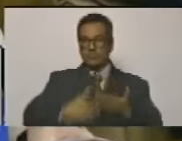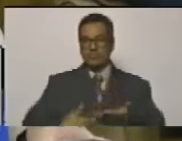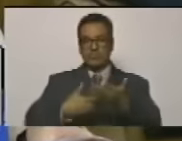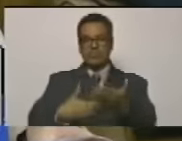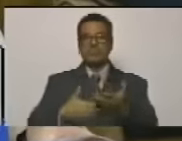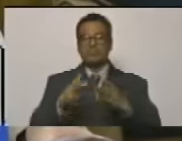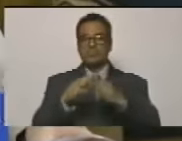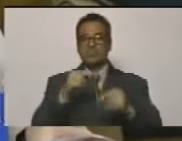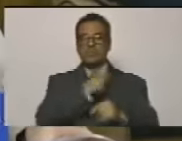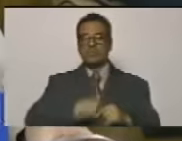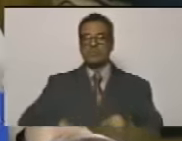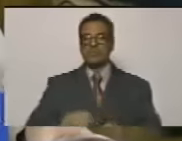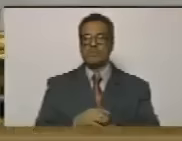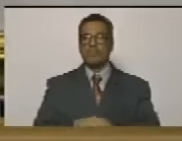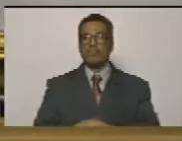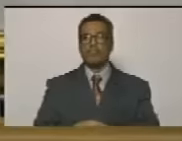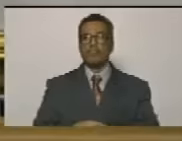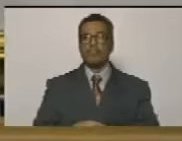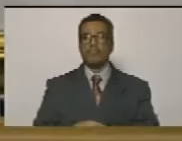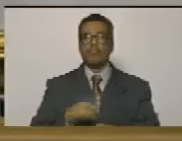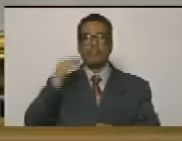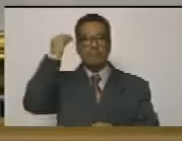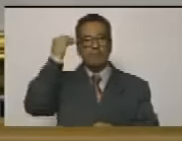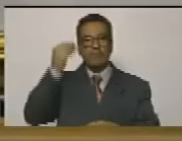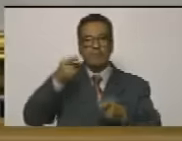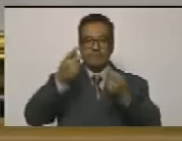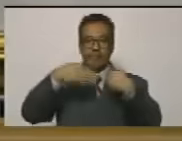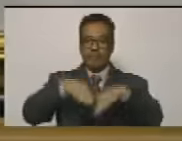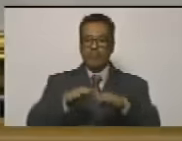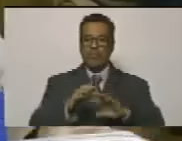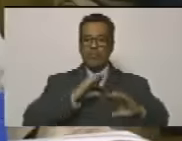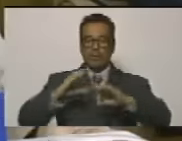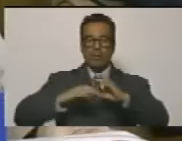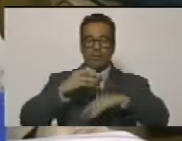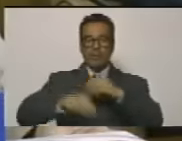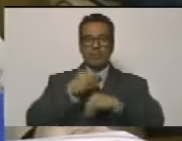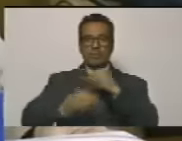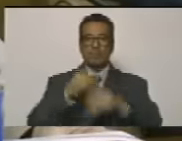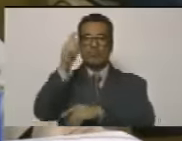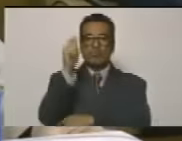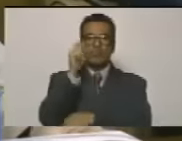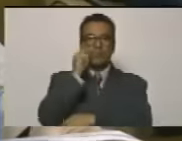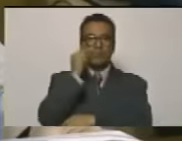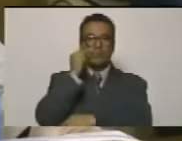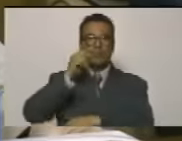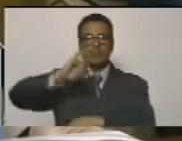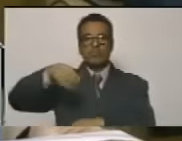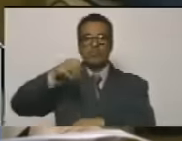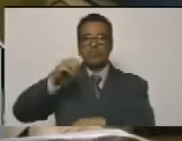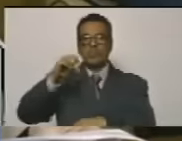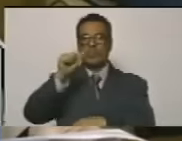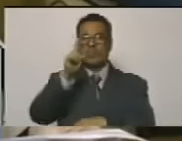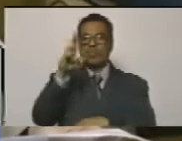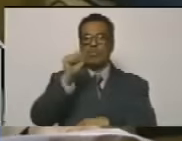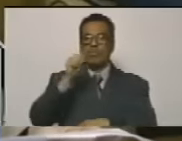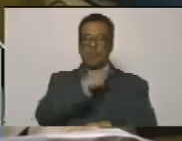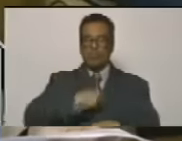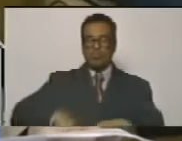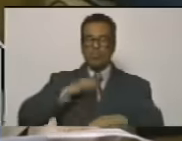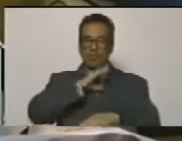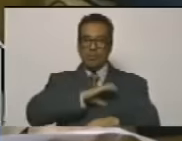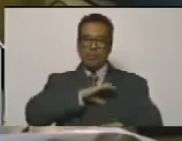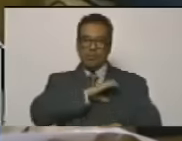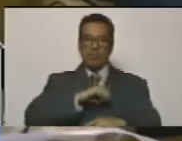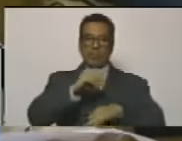anexa. Es todo, ciudadano presidente. En cuenta, siguiente. Comunicación suscrita por el diputado Jesús Faría Tortosa, presidente de la